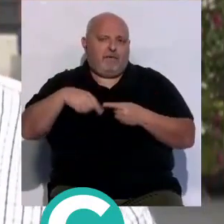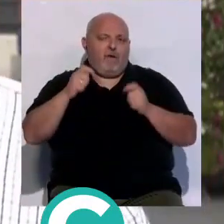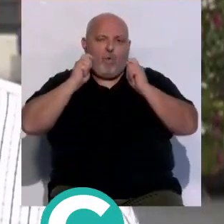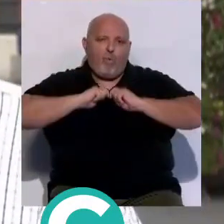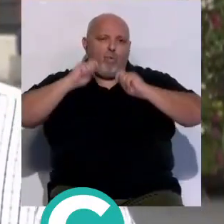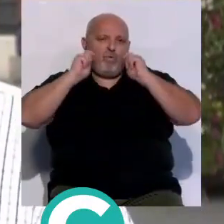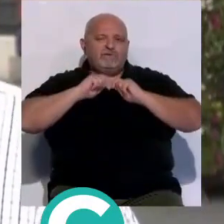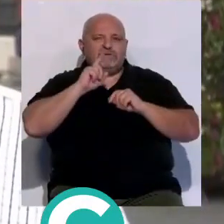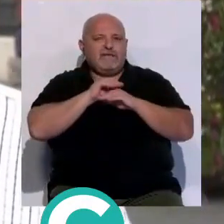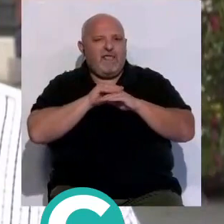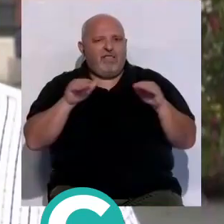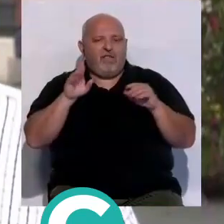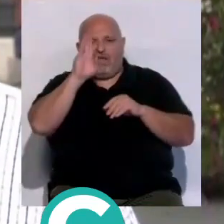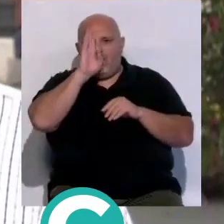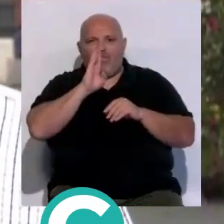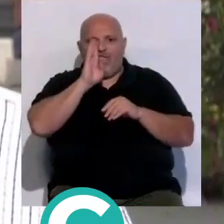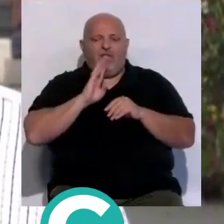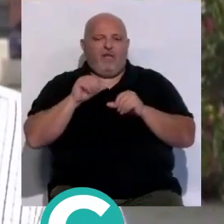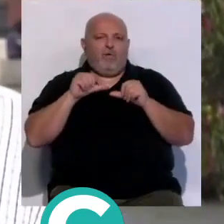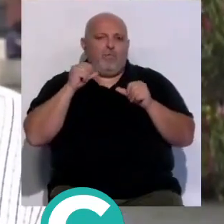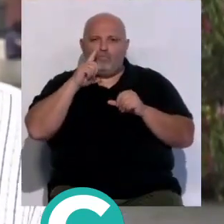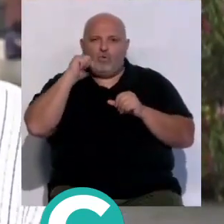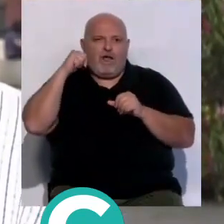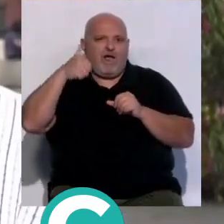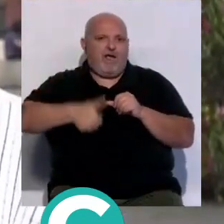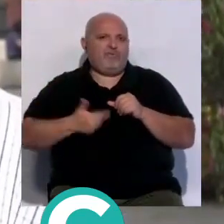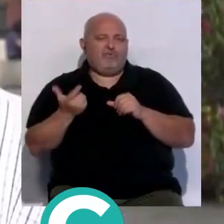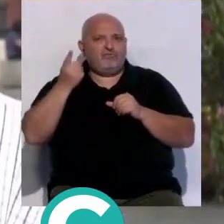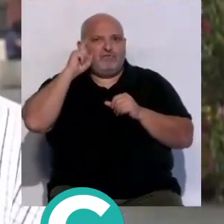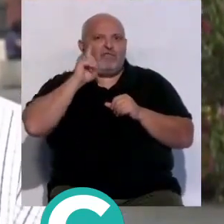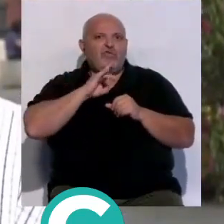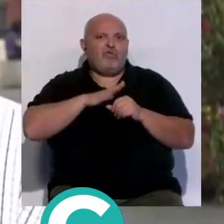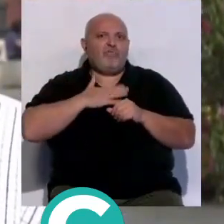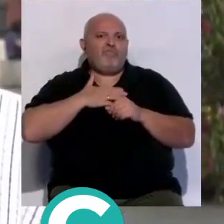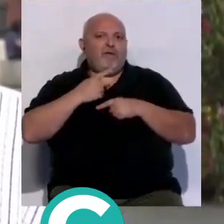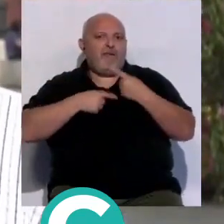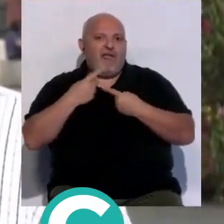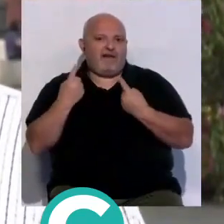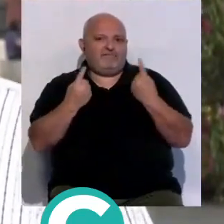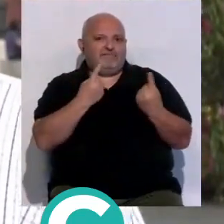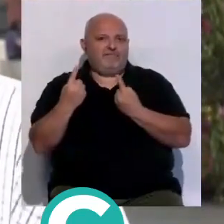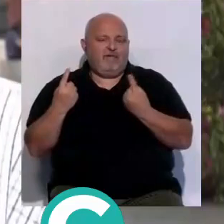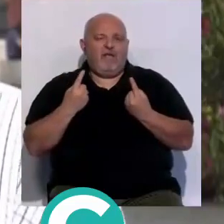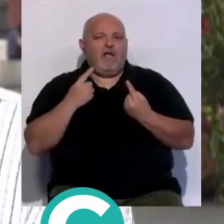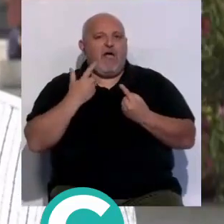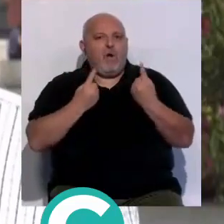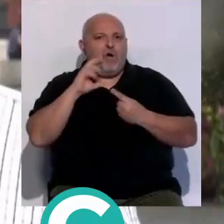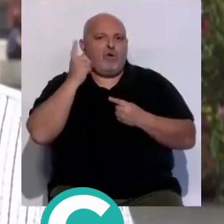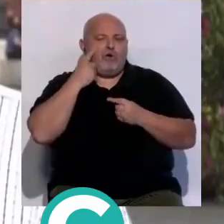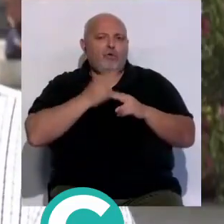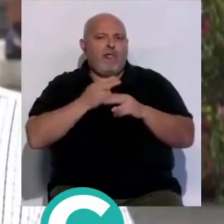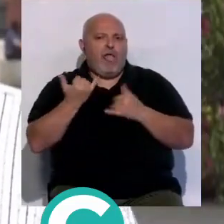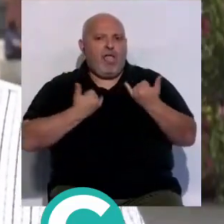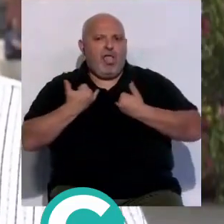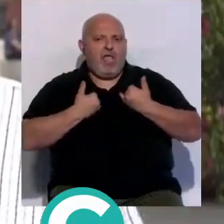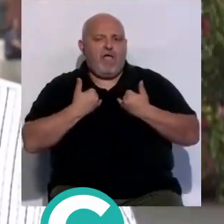llorado en silencio y escondidas tantísimos años en no saber dónde estaban los restos al menos algunos hemos conseguido algunos con nombre